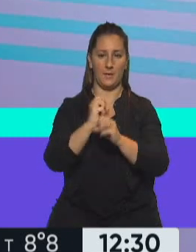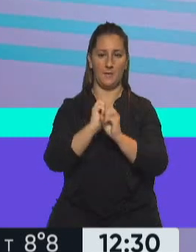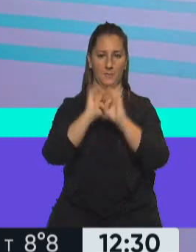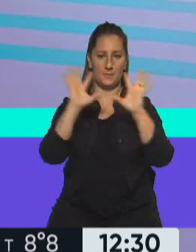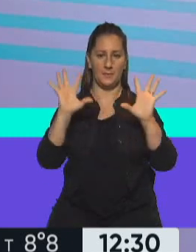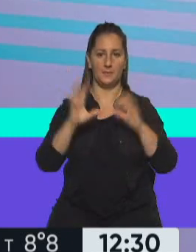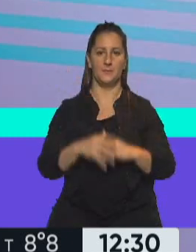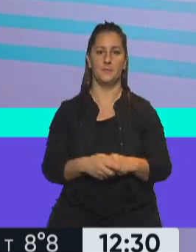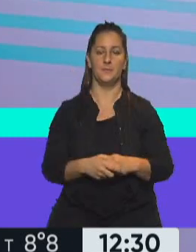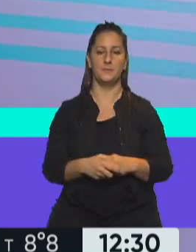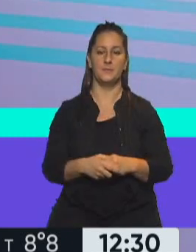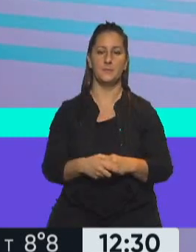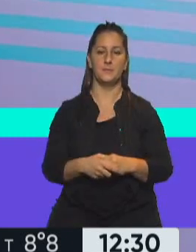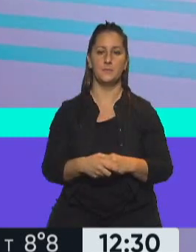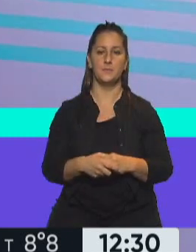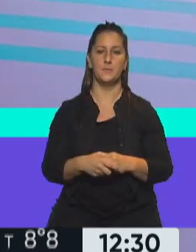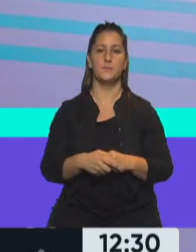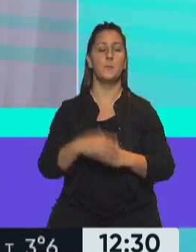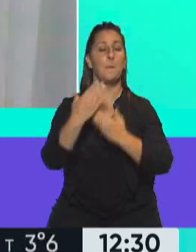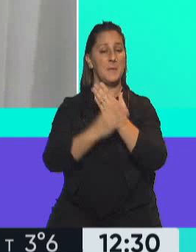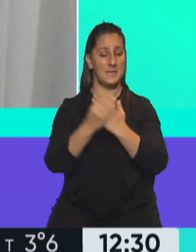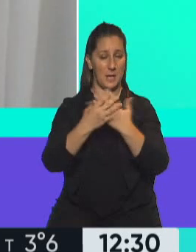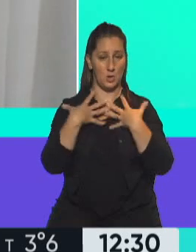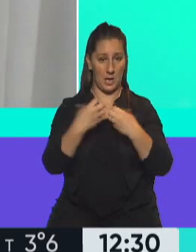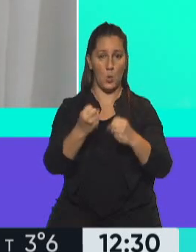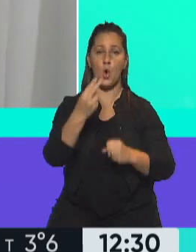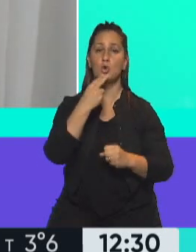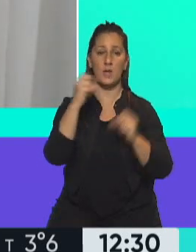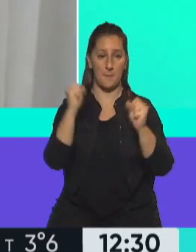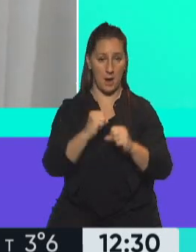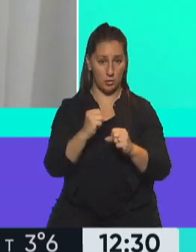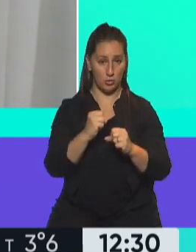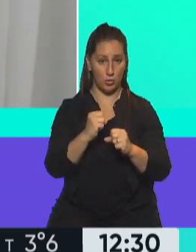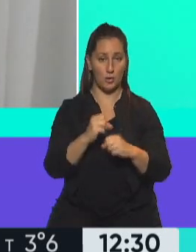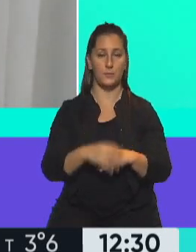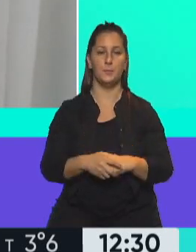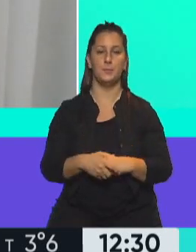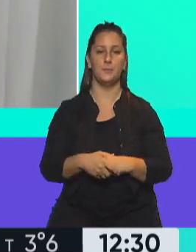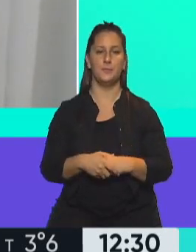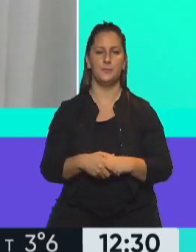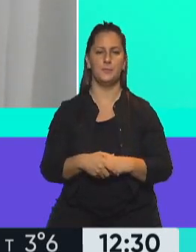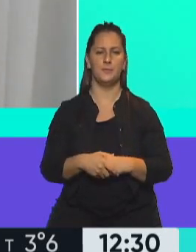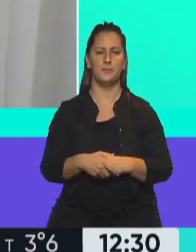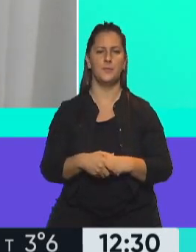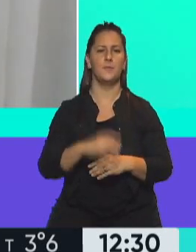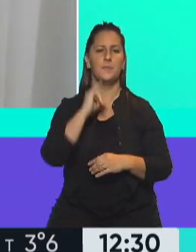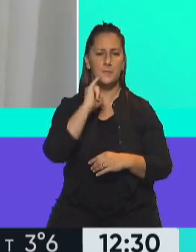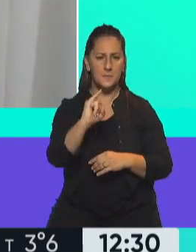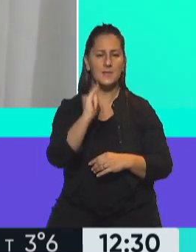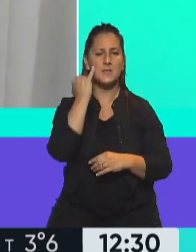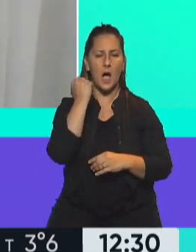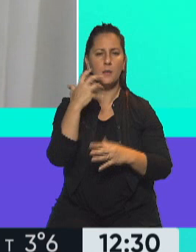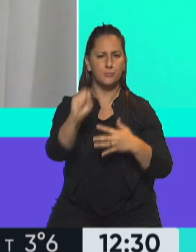A ver, esto fue comunicado por el Ministerio de Salud el 11 de mayo. Sí. comunicado por el Ministerio de Salud diciendo que se habían